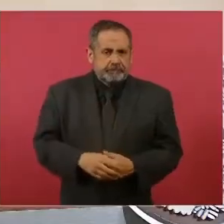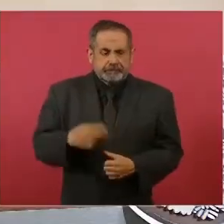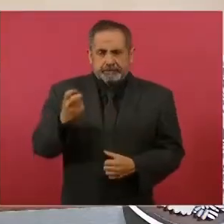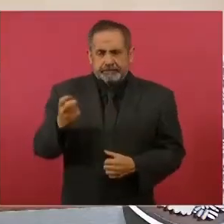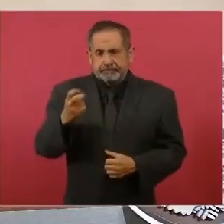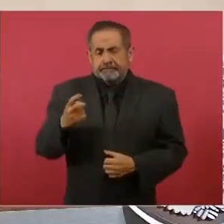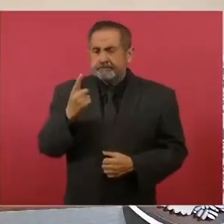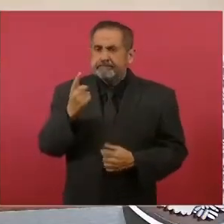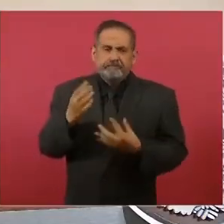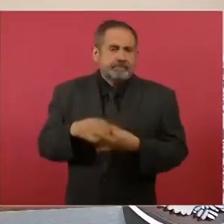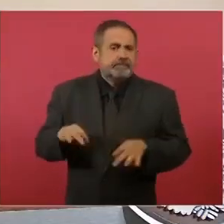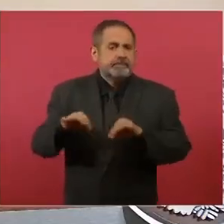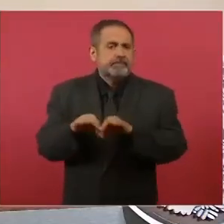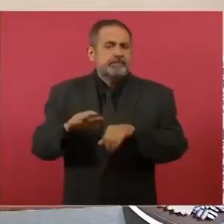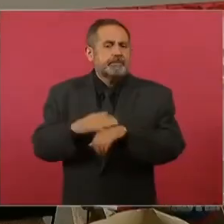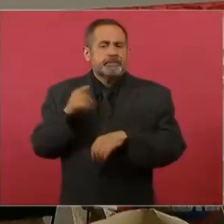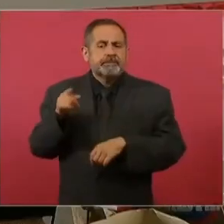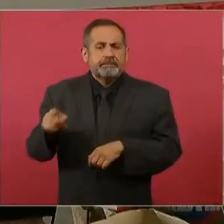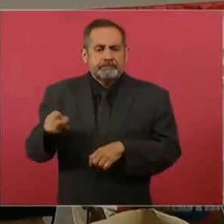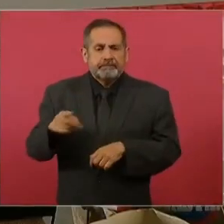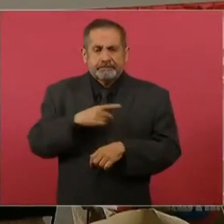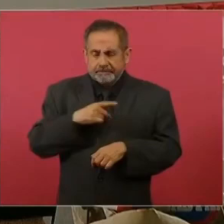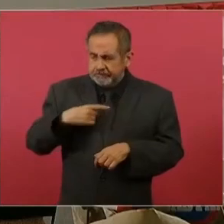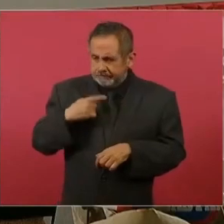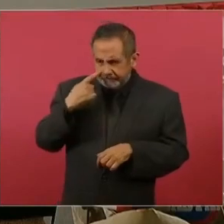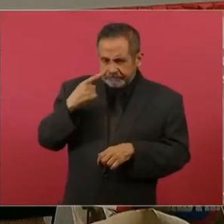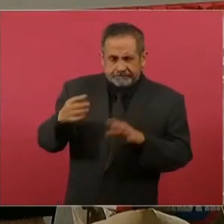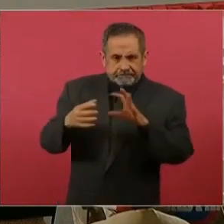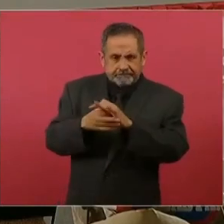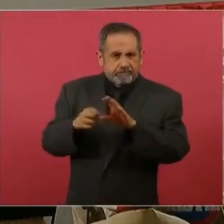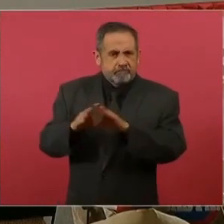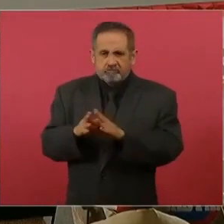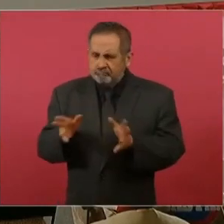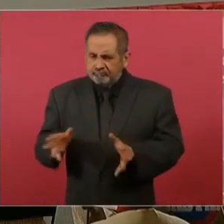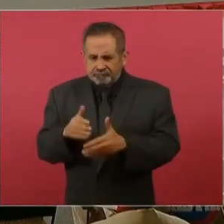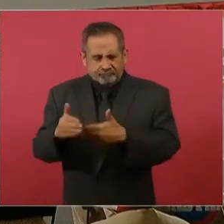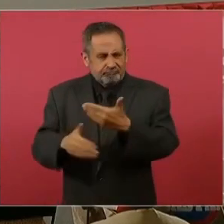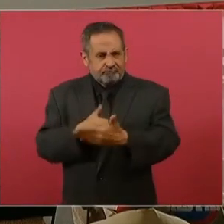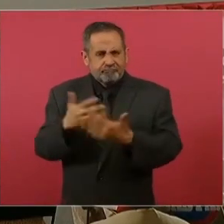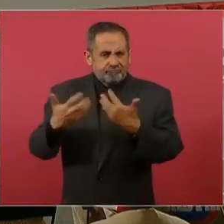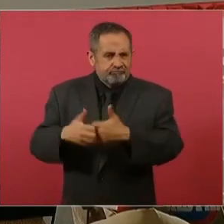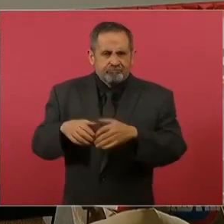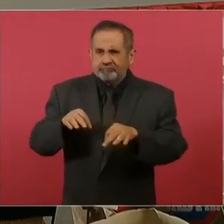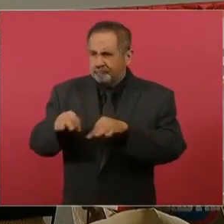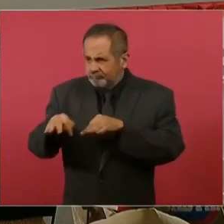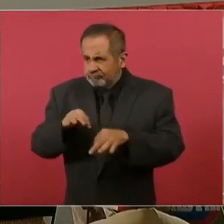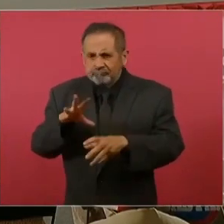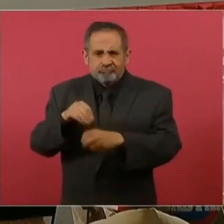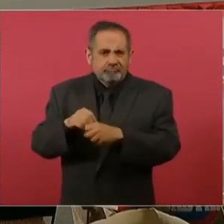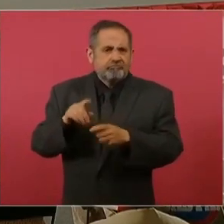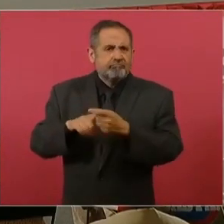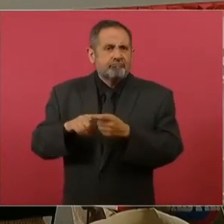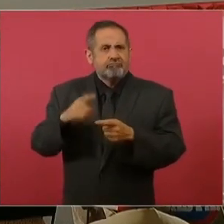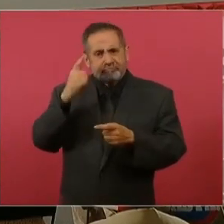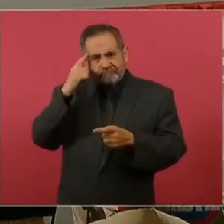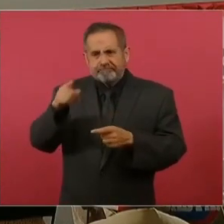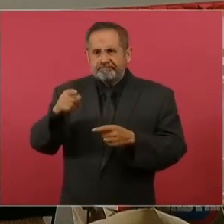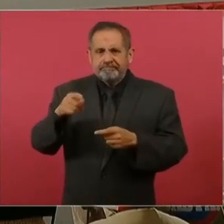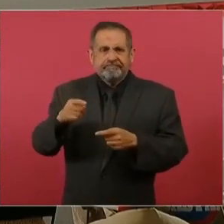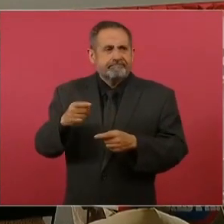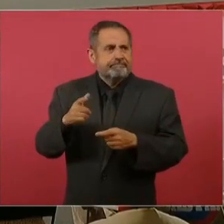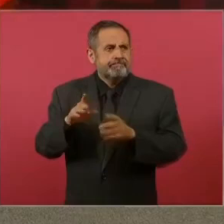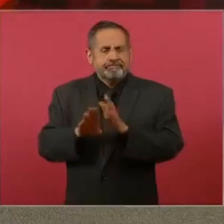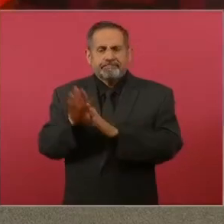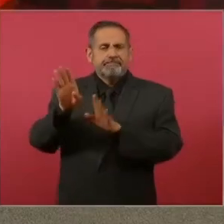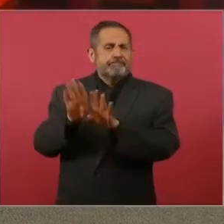es muy importante porque hay que vincularlos desde la producción, el trabajo, la proyección de crecimiento,